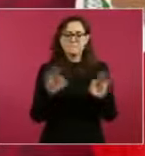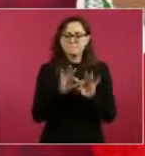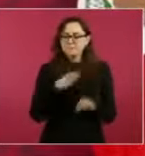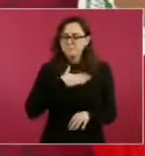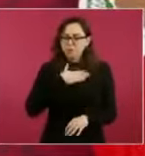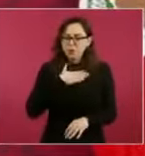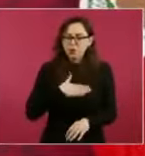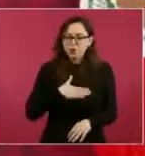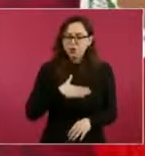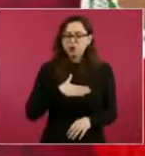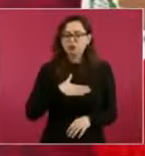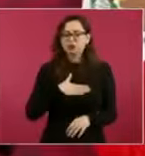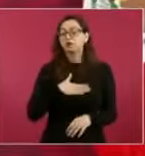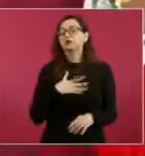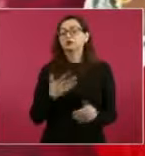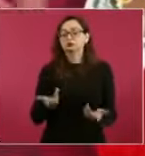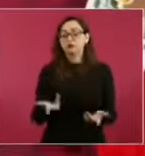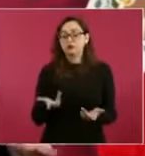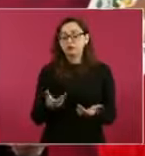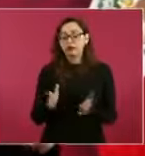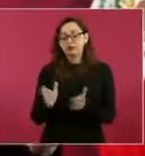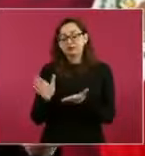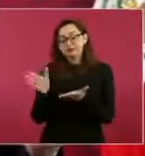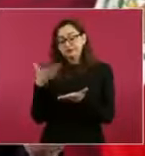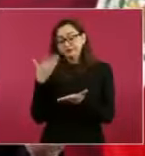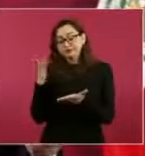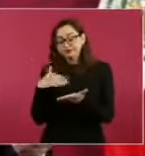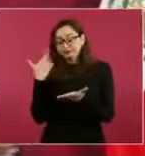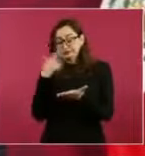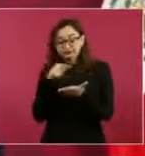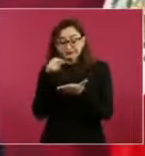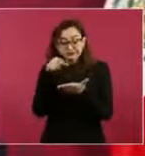no son los procedimientos los más importantes,